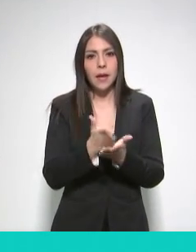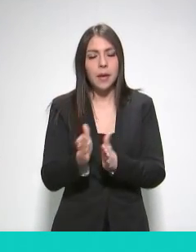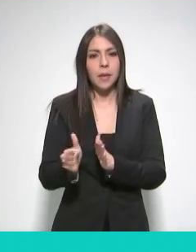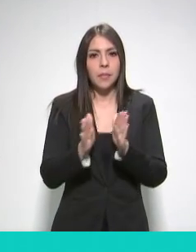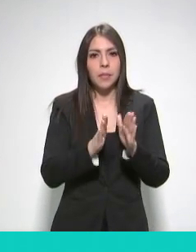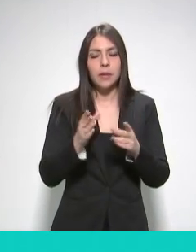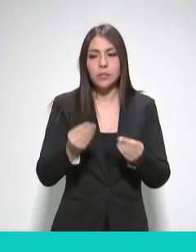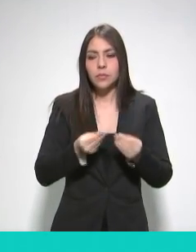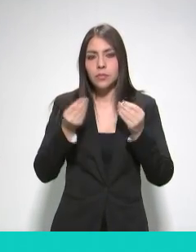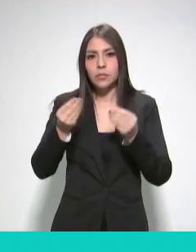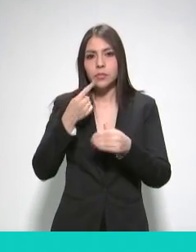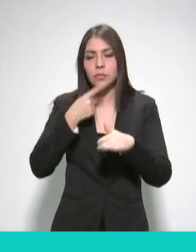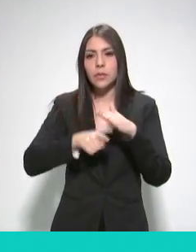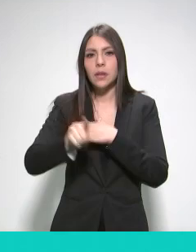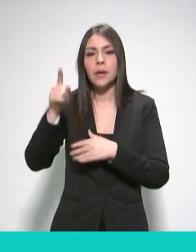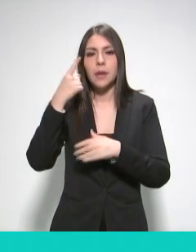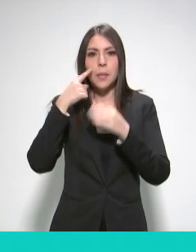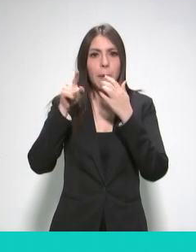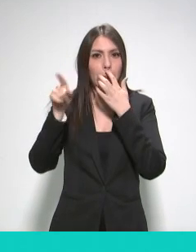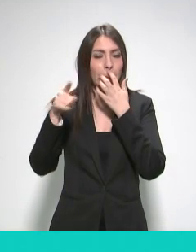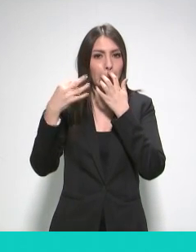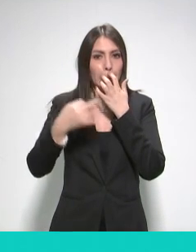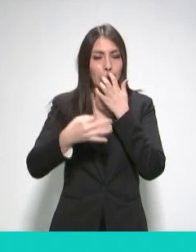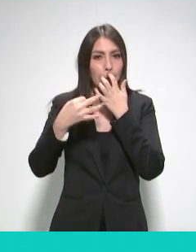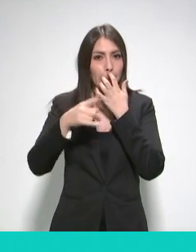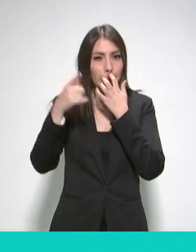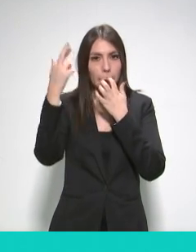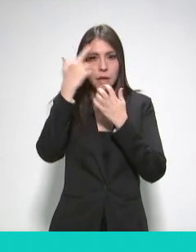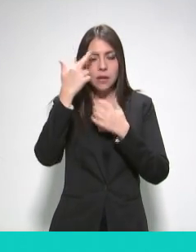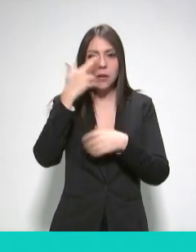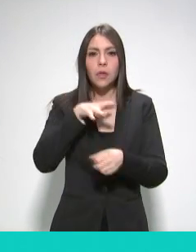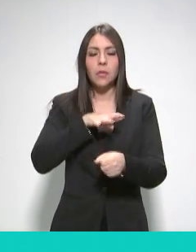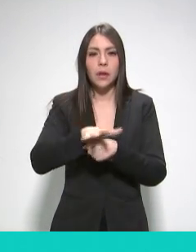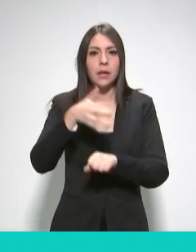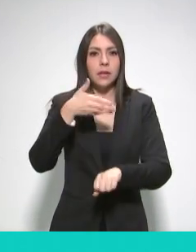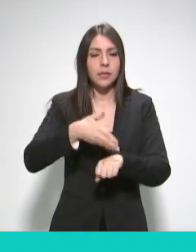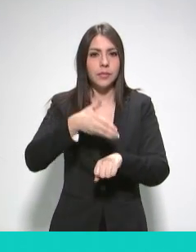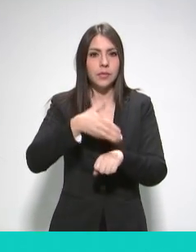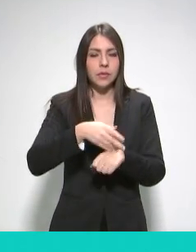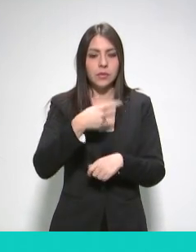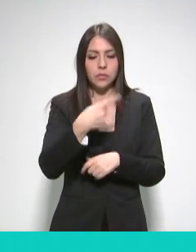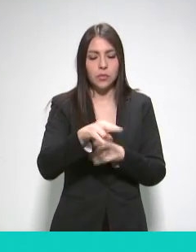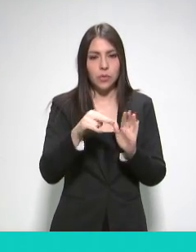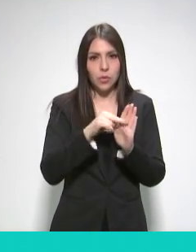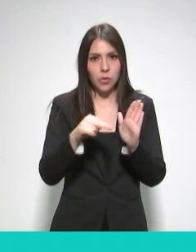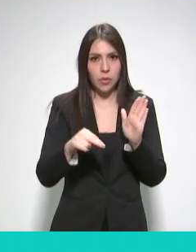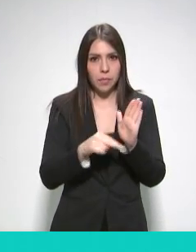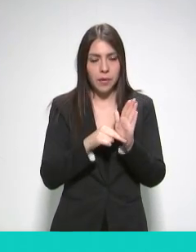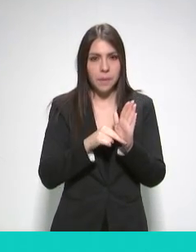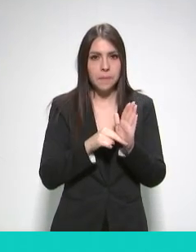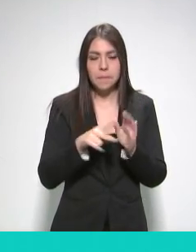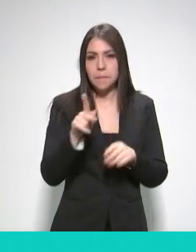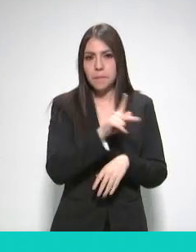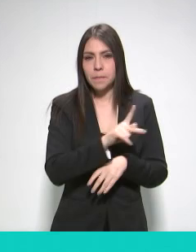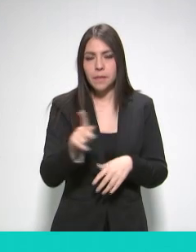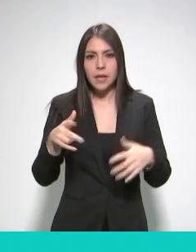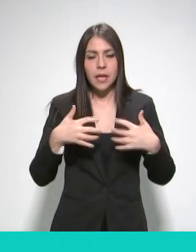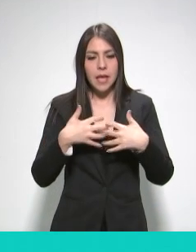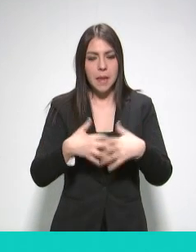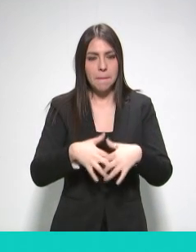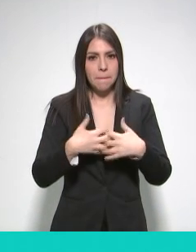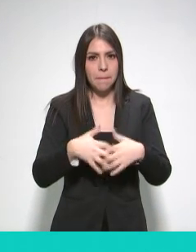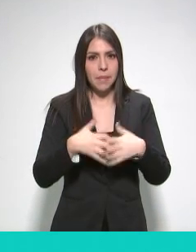la revisión jurídica respectiva, dirigir la revisión y sanción jurídica de la normativa de sus empresas productivas